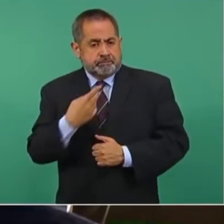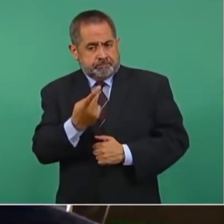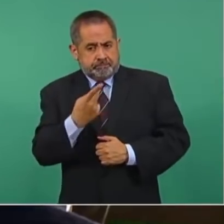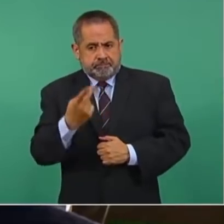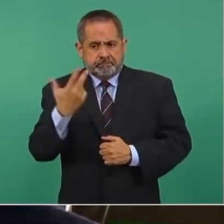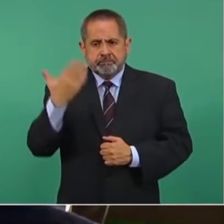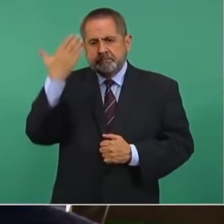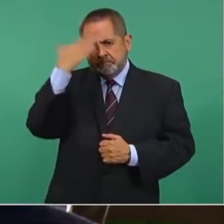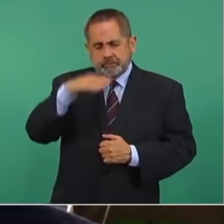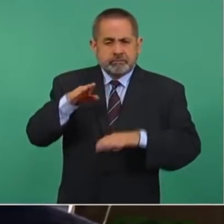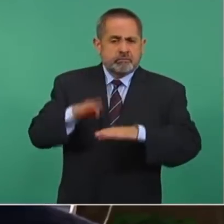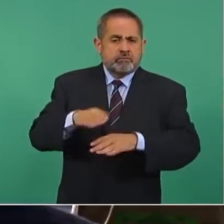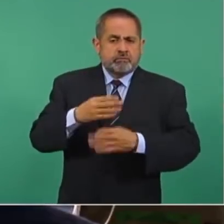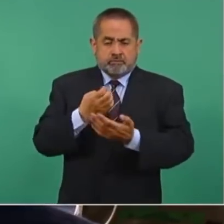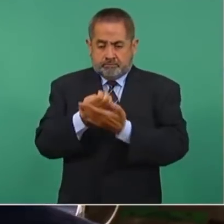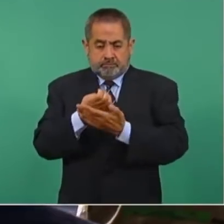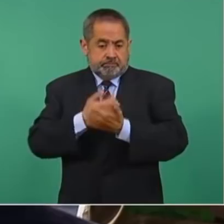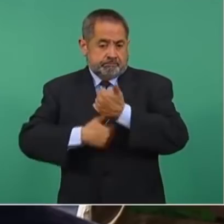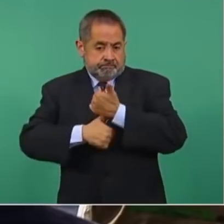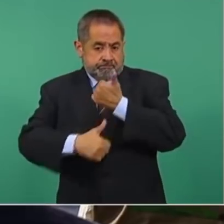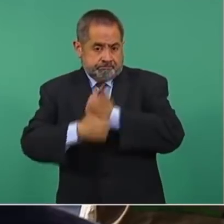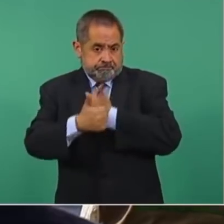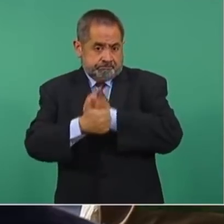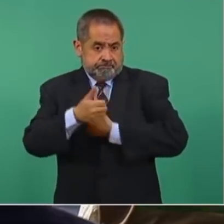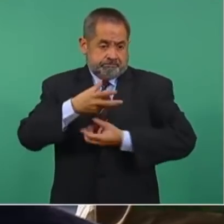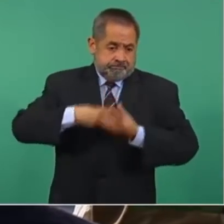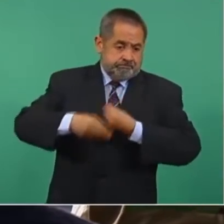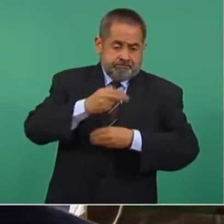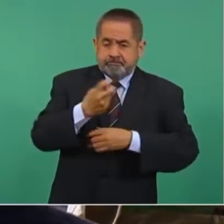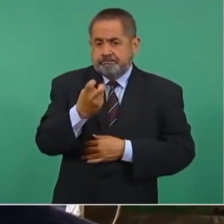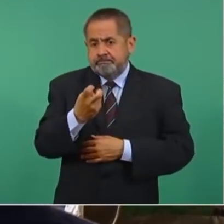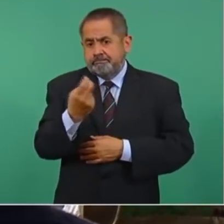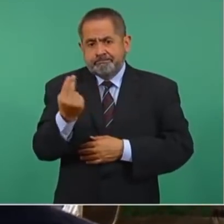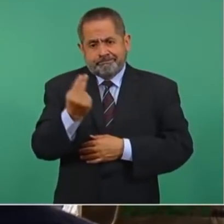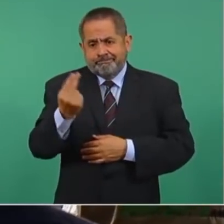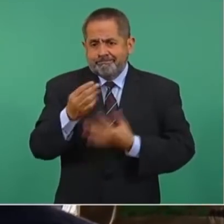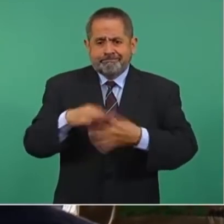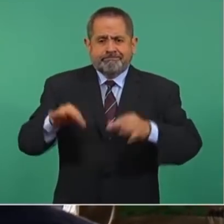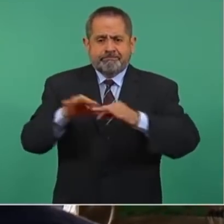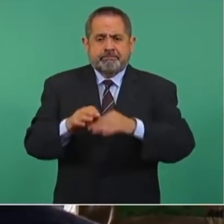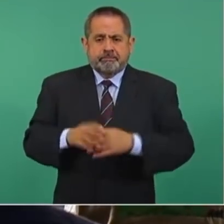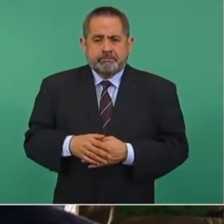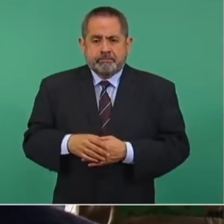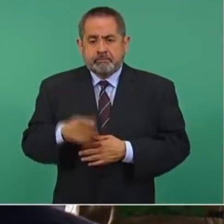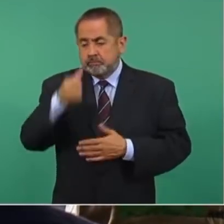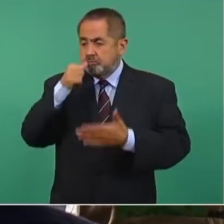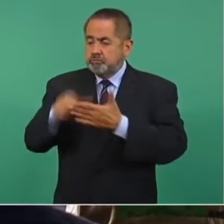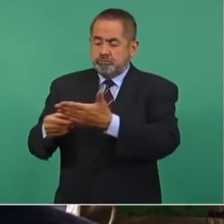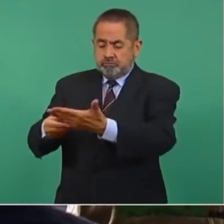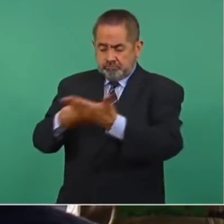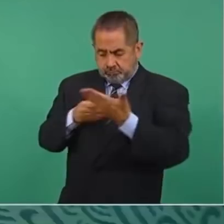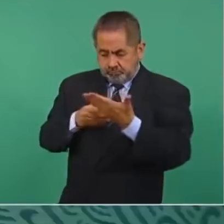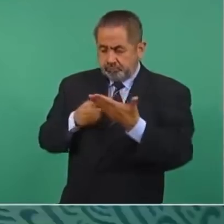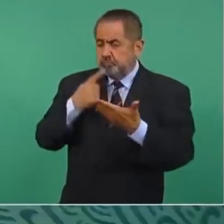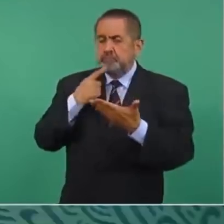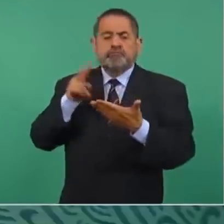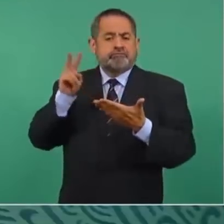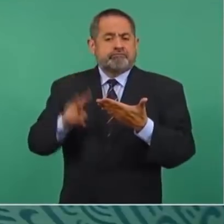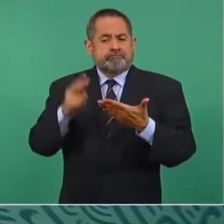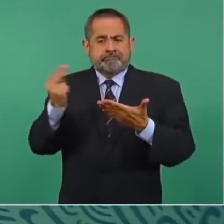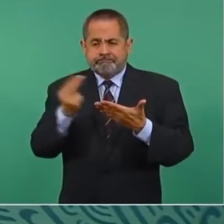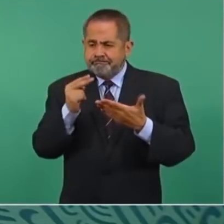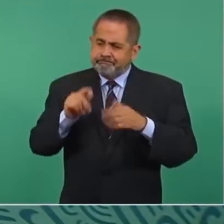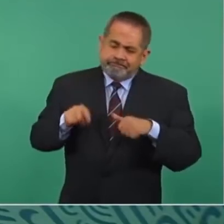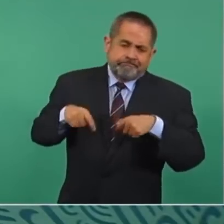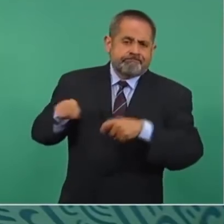competitividad económica es una piedra angular de estos esfuerzos. Su carta mencionó la necesidad de elevar las